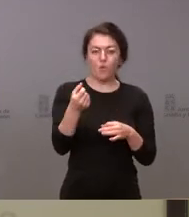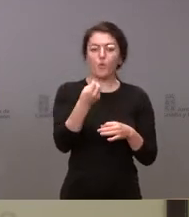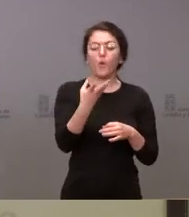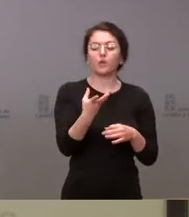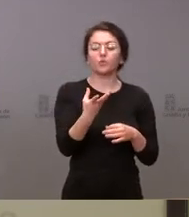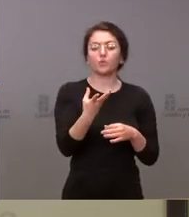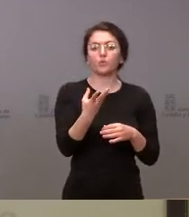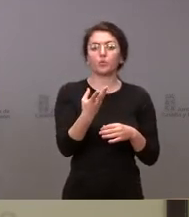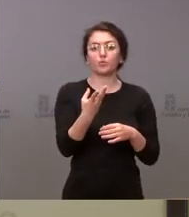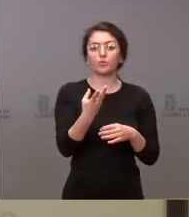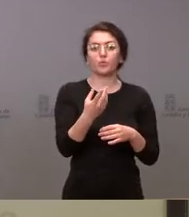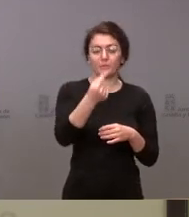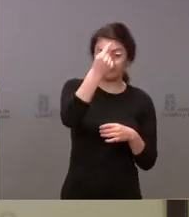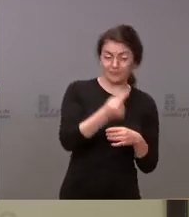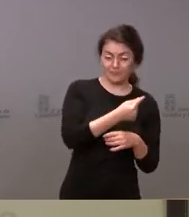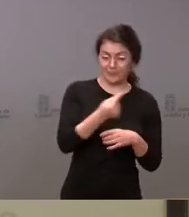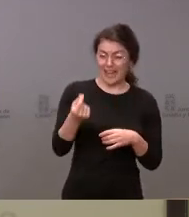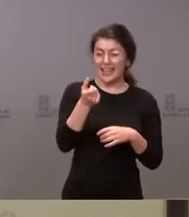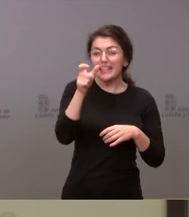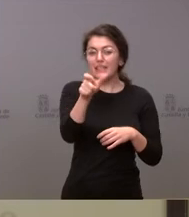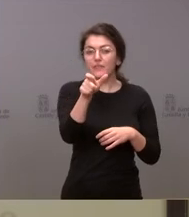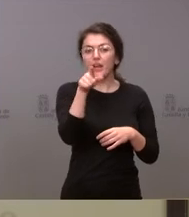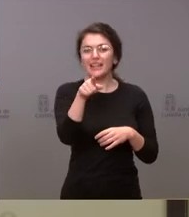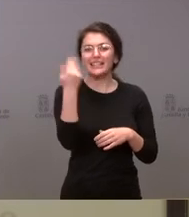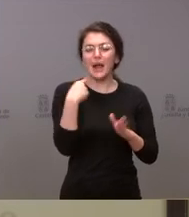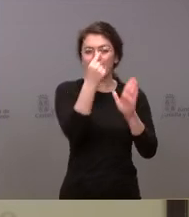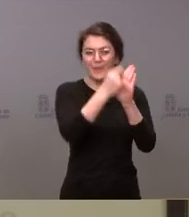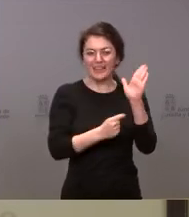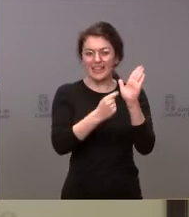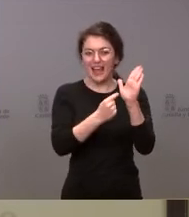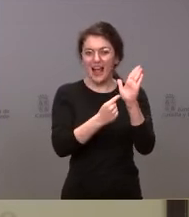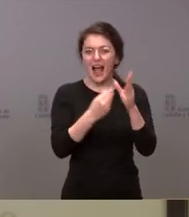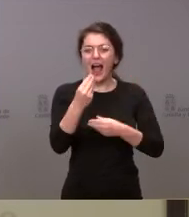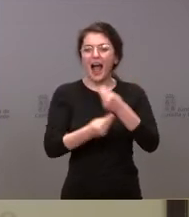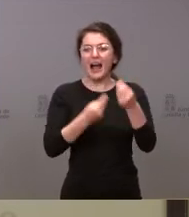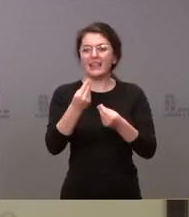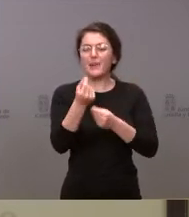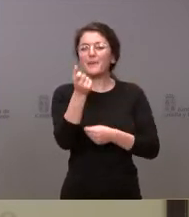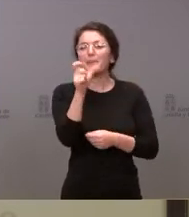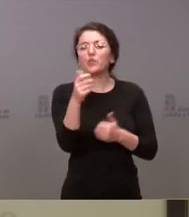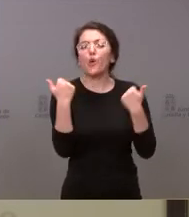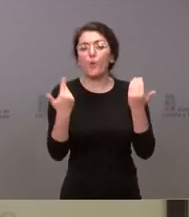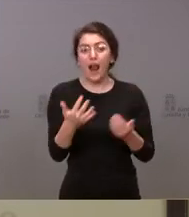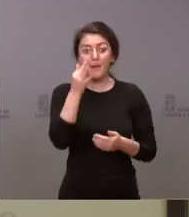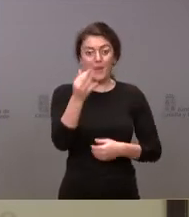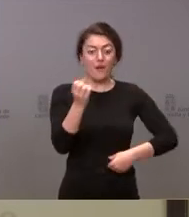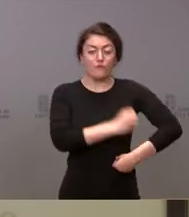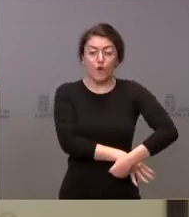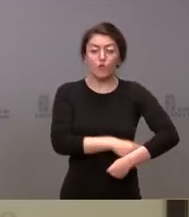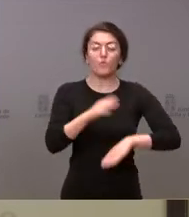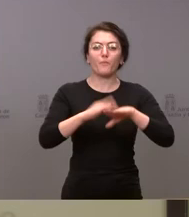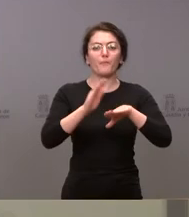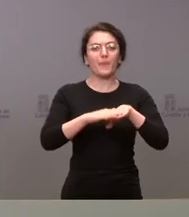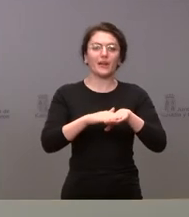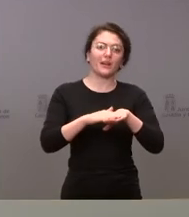económicamente, me refiero. ¿Qué cifra puede suponer la puesta en marcha de estas medidas y qué fondo se puede habilitar para posibles contingencias? Gracias.